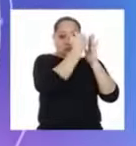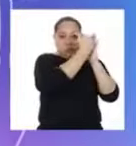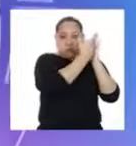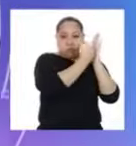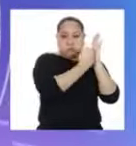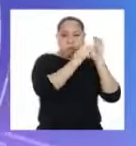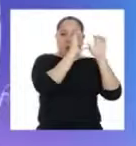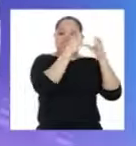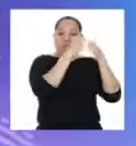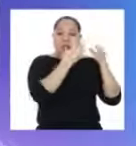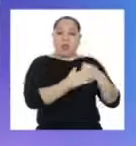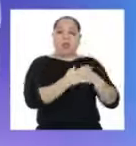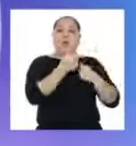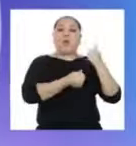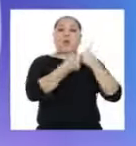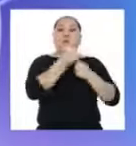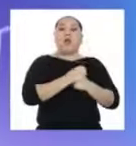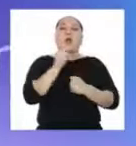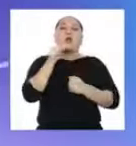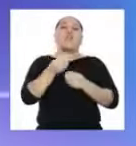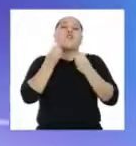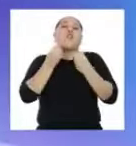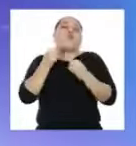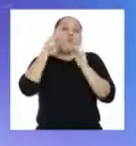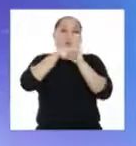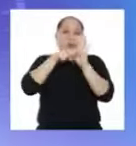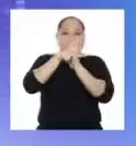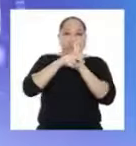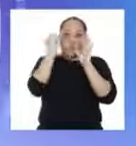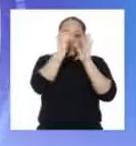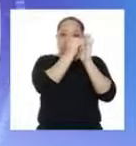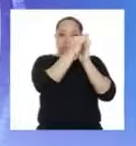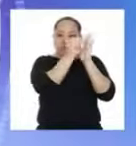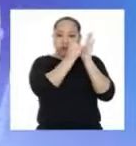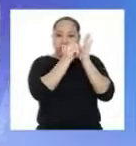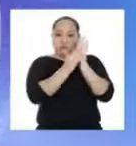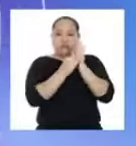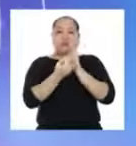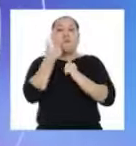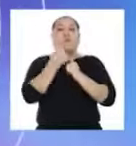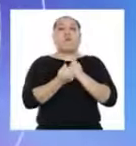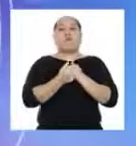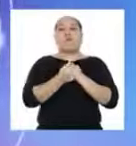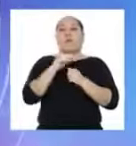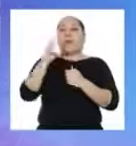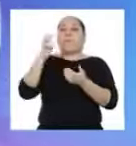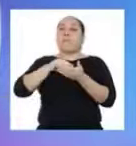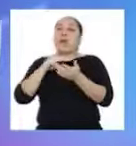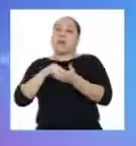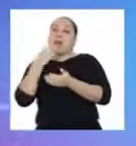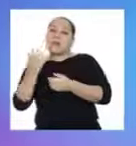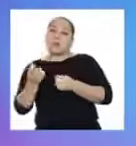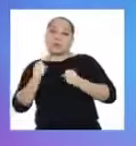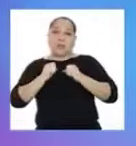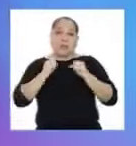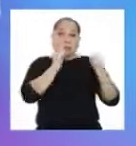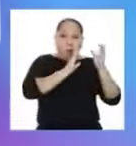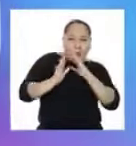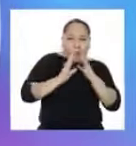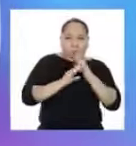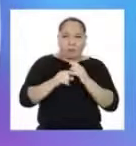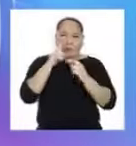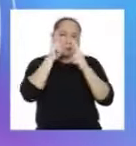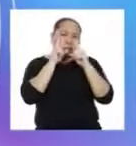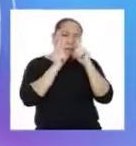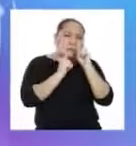tabla de frecuencia clasificando por género de película y colocar en un pictograma si hemos visto más cintas de